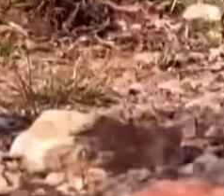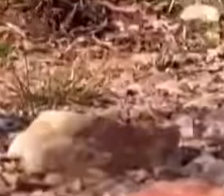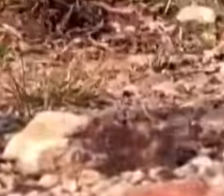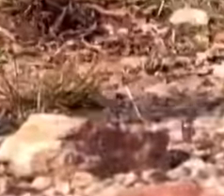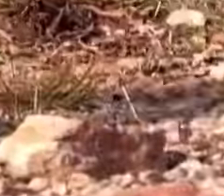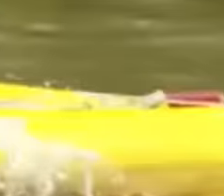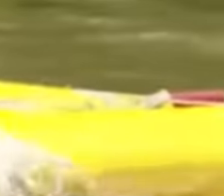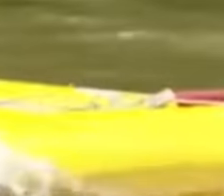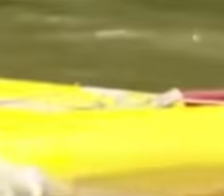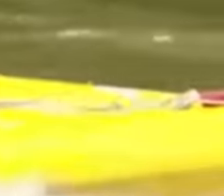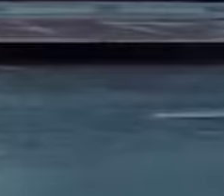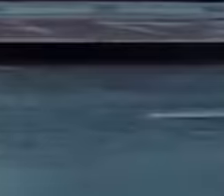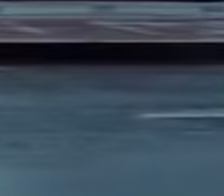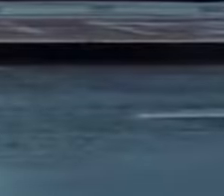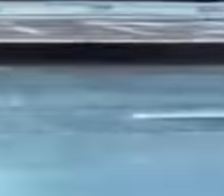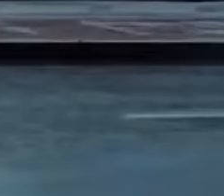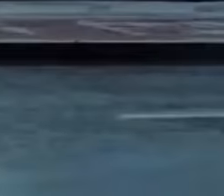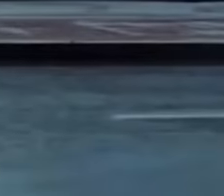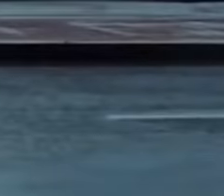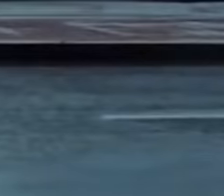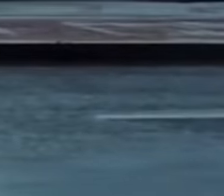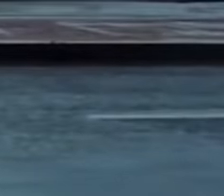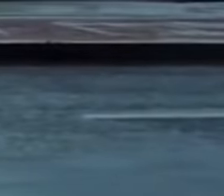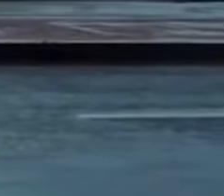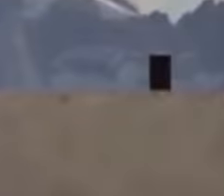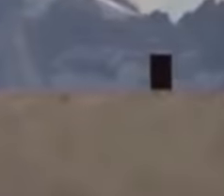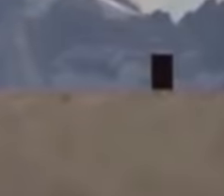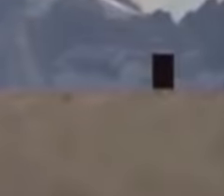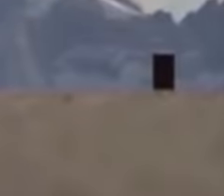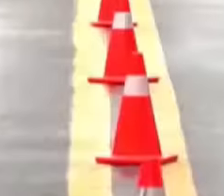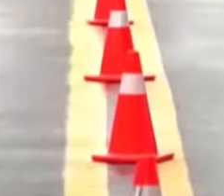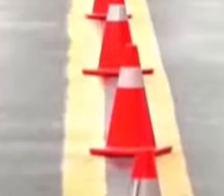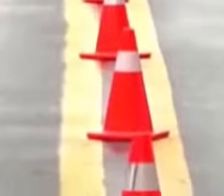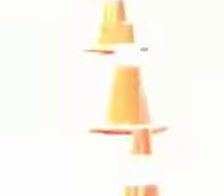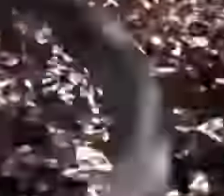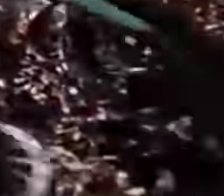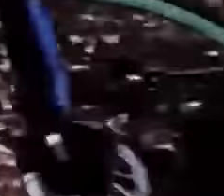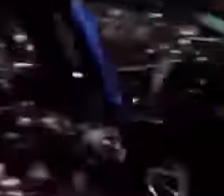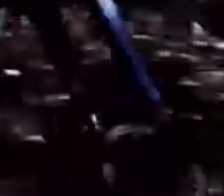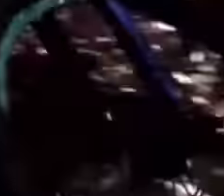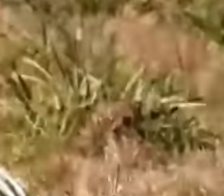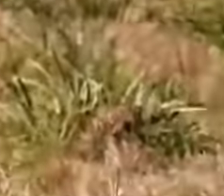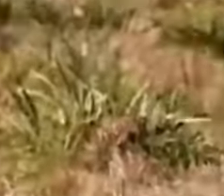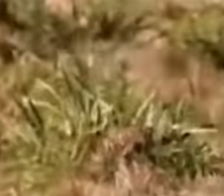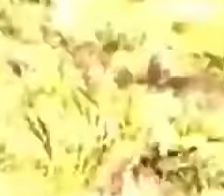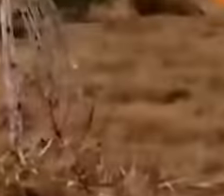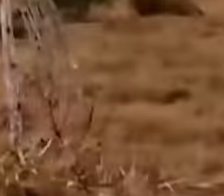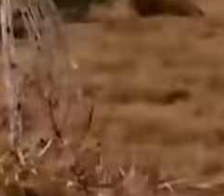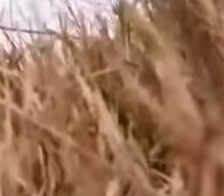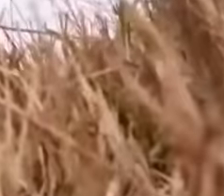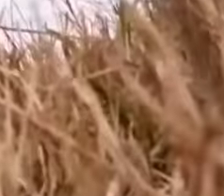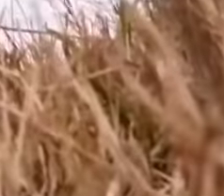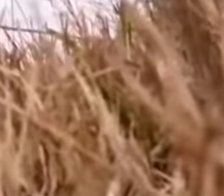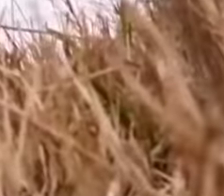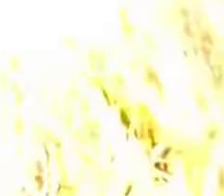No importa la hora, no importa el frío o la lluvia, nada nos detiene.